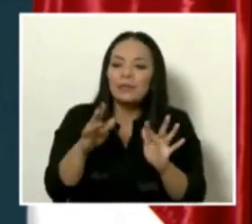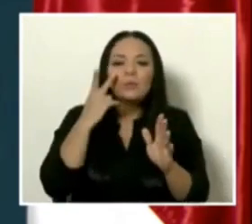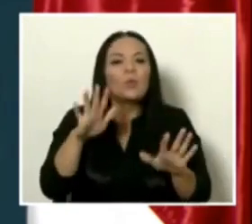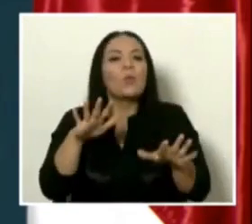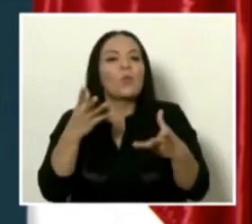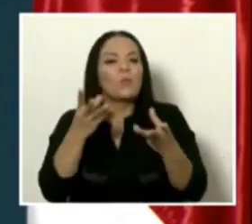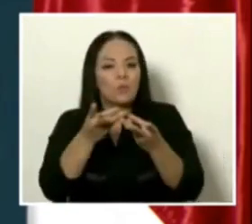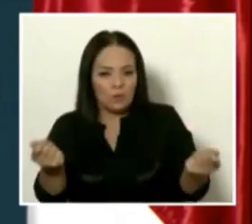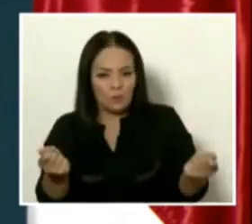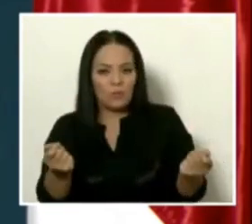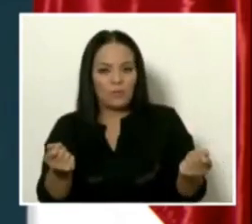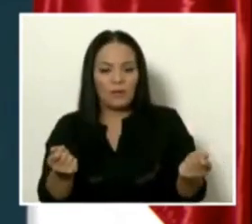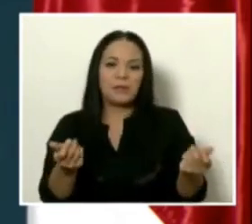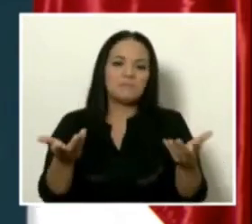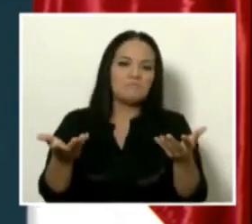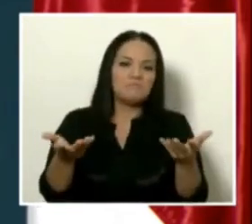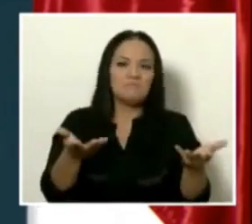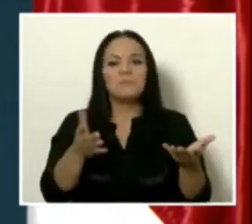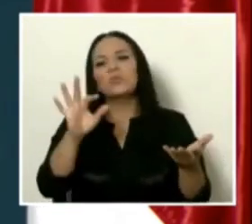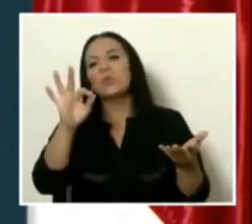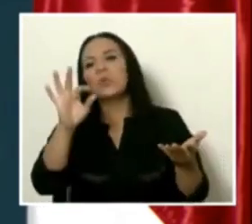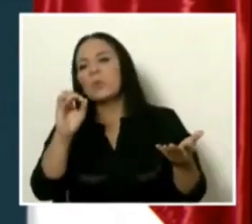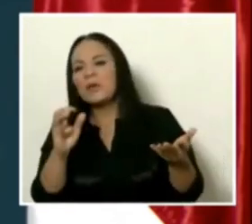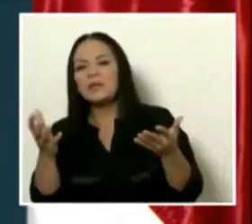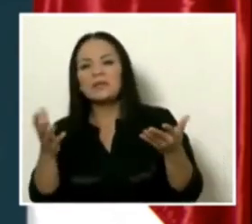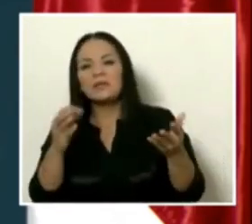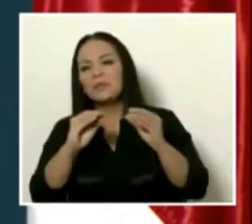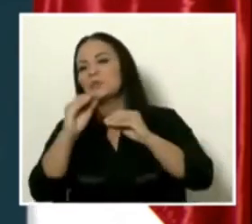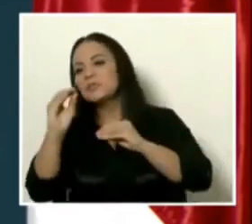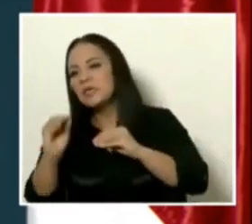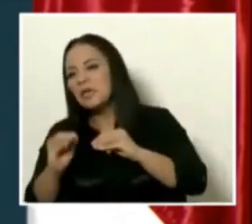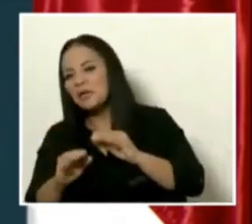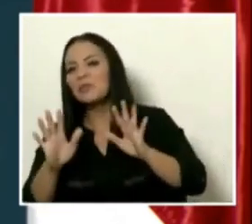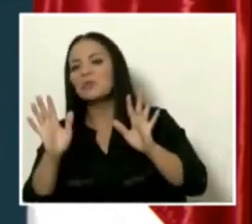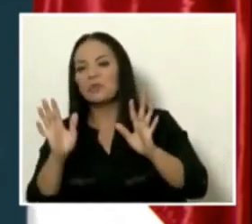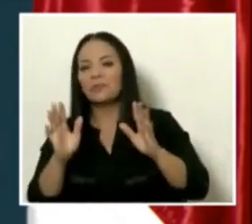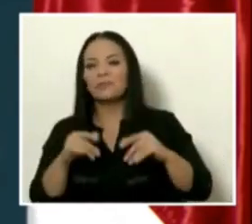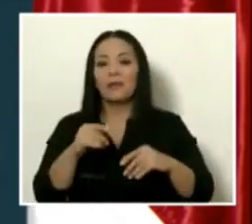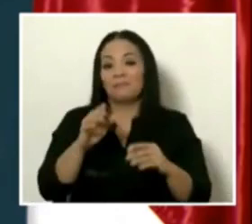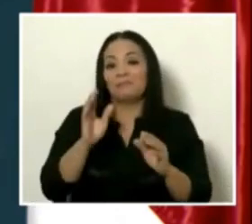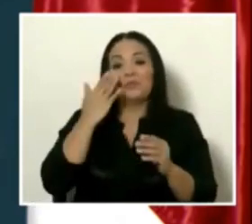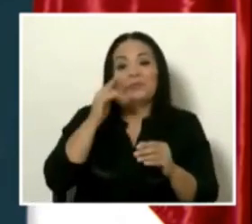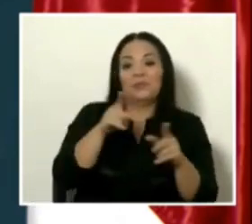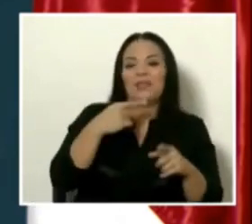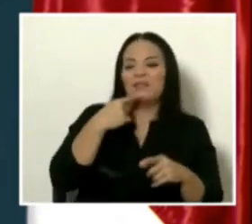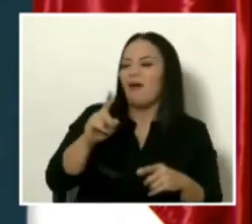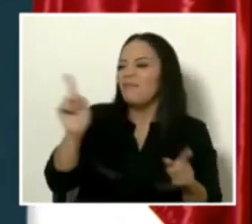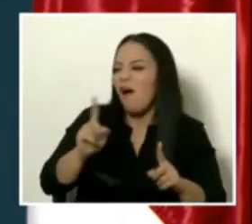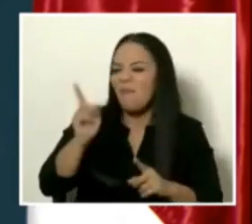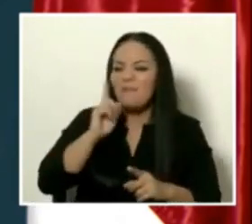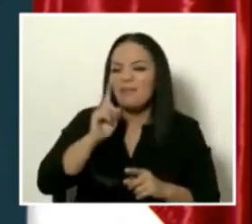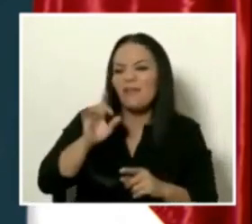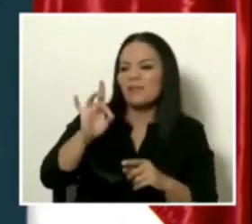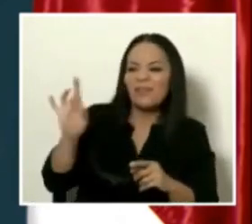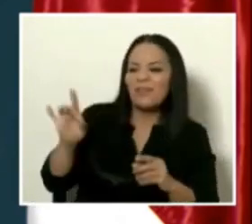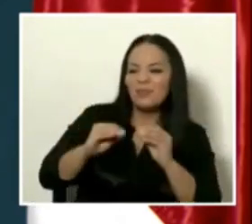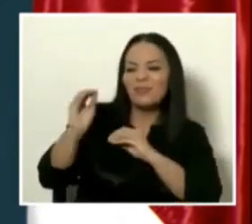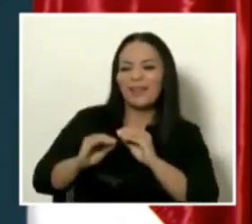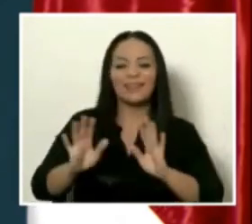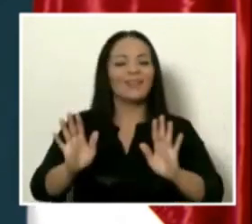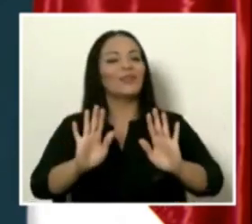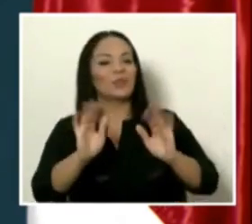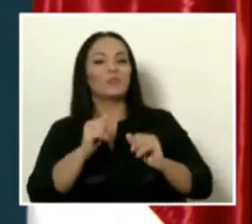Eso nos da como un 90, a menos de que alguno de ustedes esté en una computadora y me diga, ¡me tira! Es el 88, digamos 88%